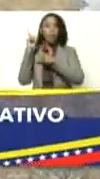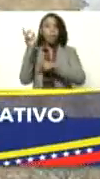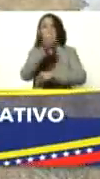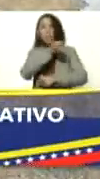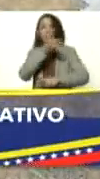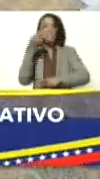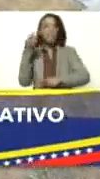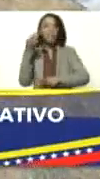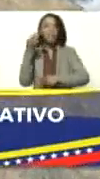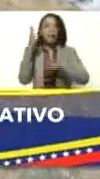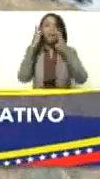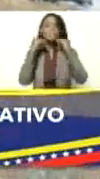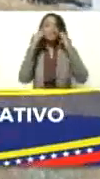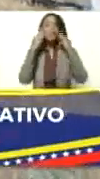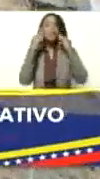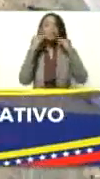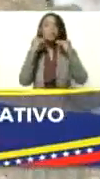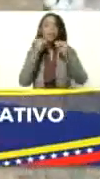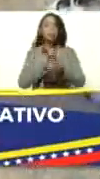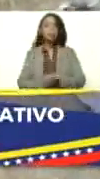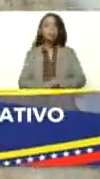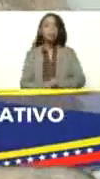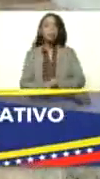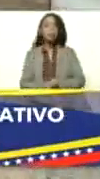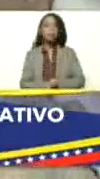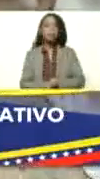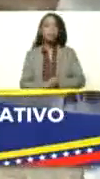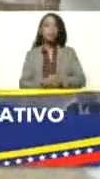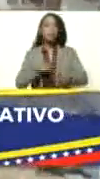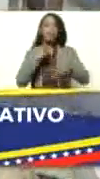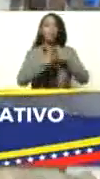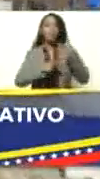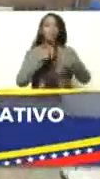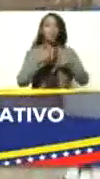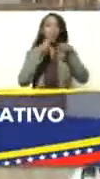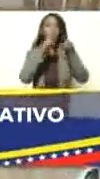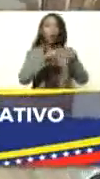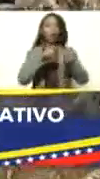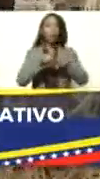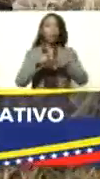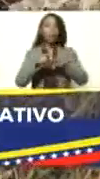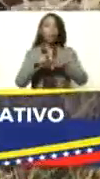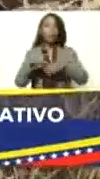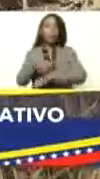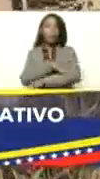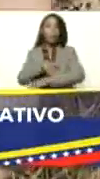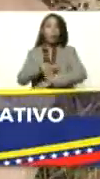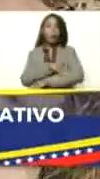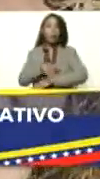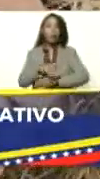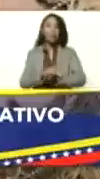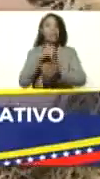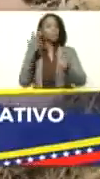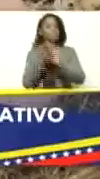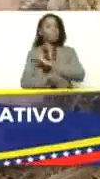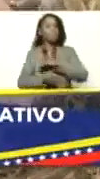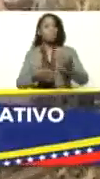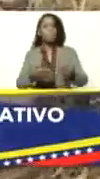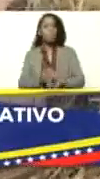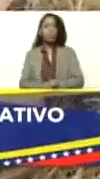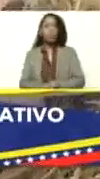experiencia agroproductiva, periurbana, y sobre todo,